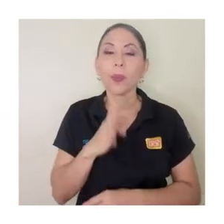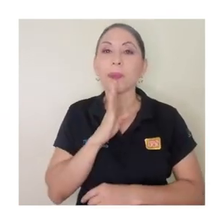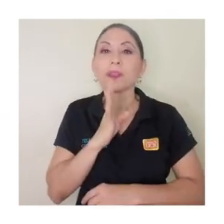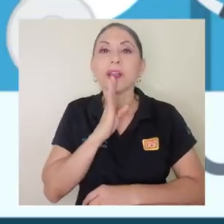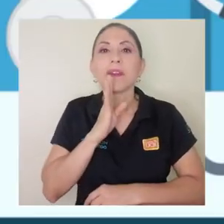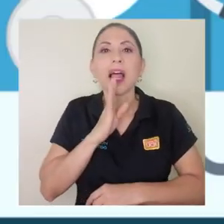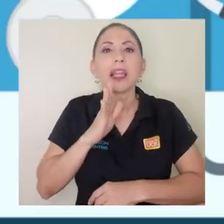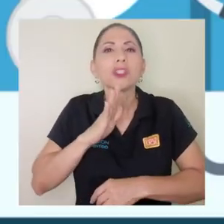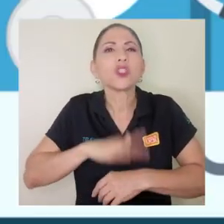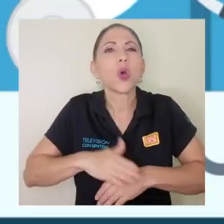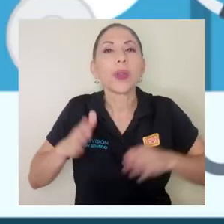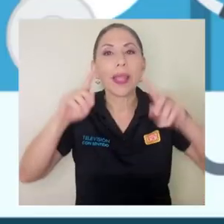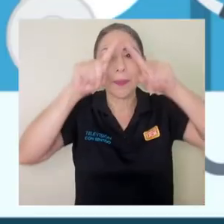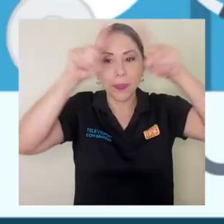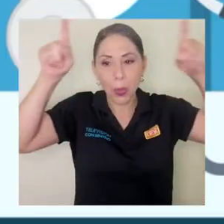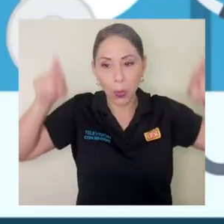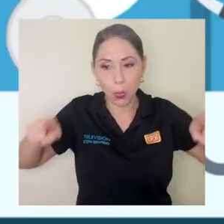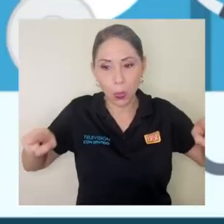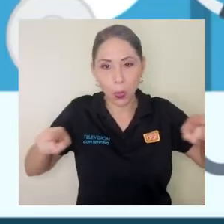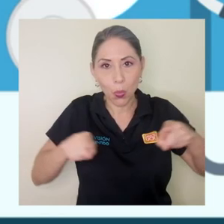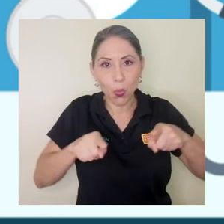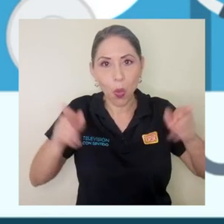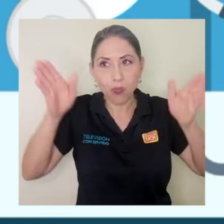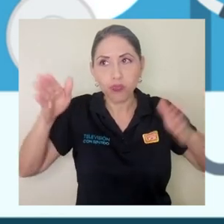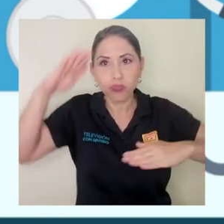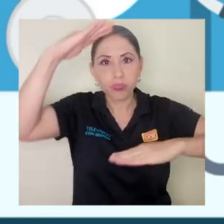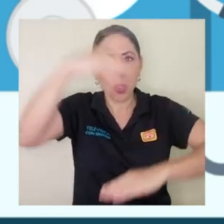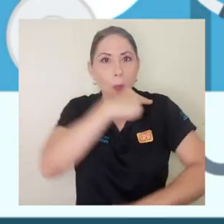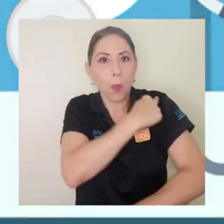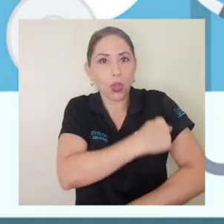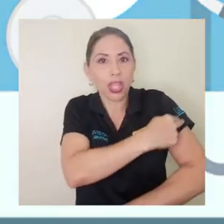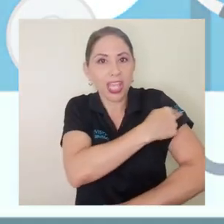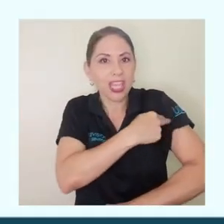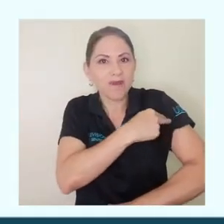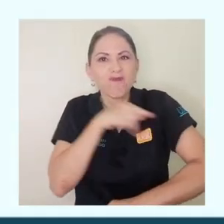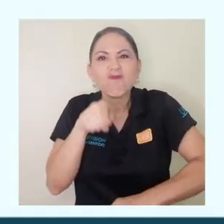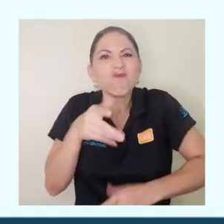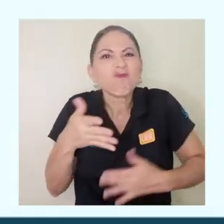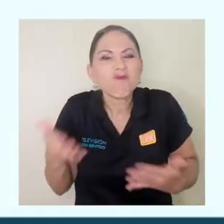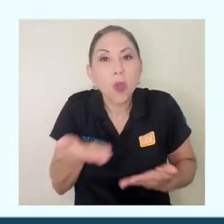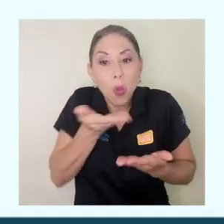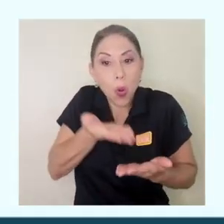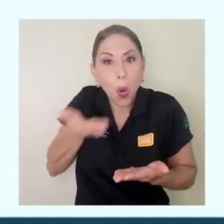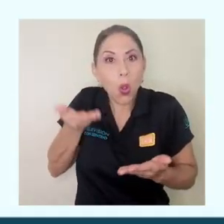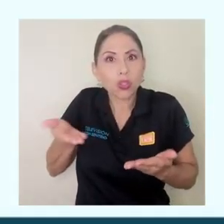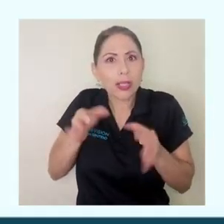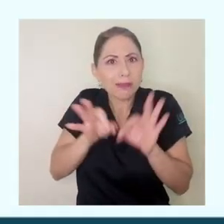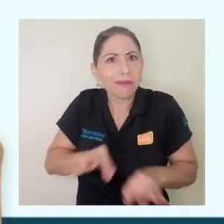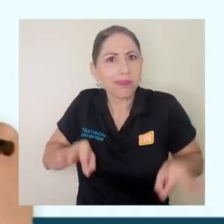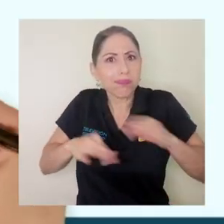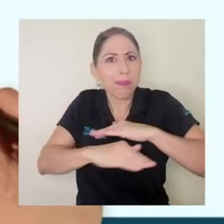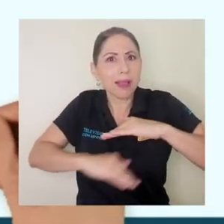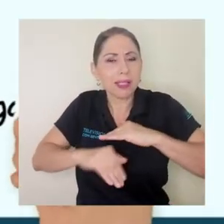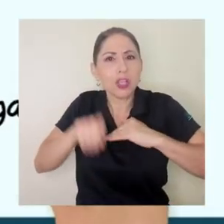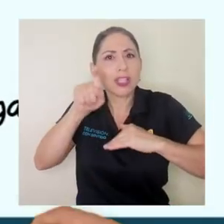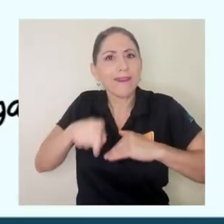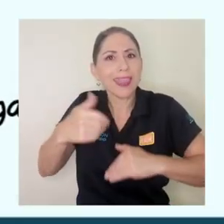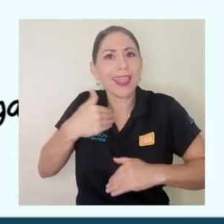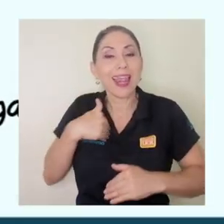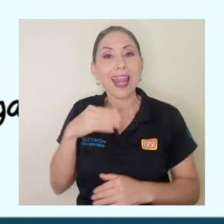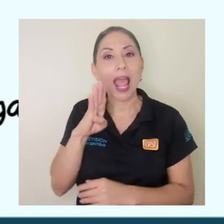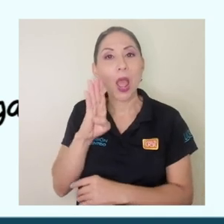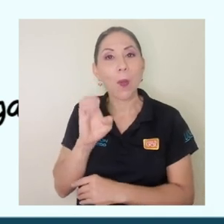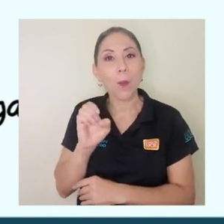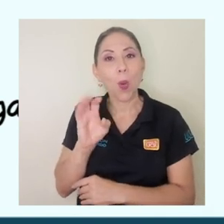manera hola, bienvenidos, hoy vamos a hablar sobre el botiquín su definición y cuáles son los implementos